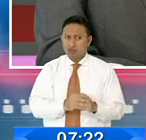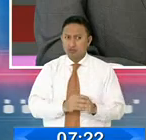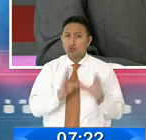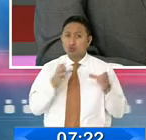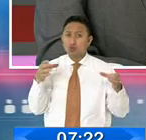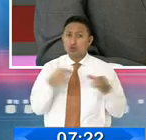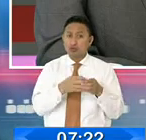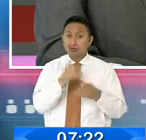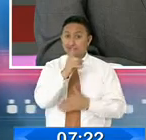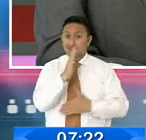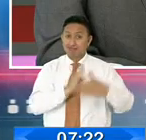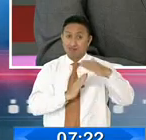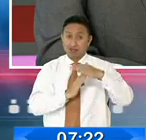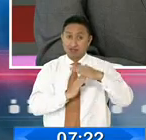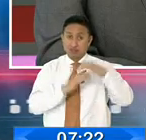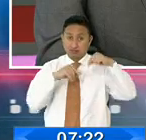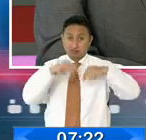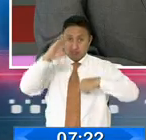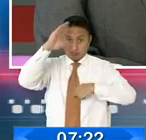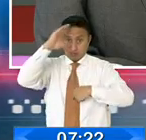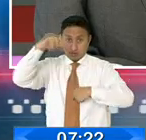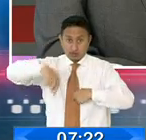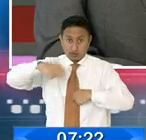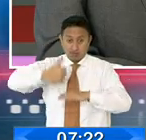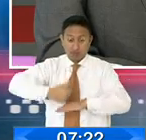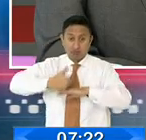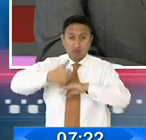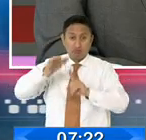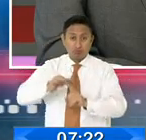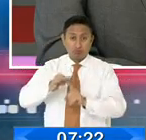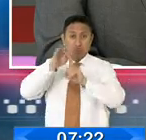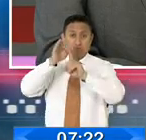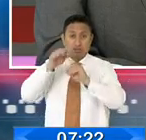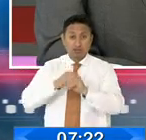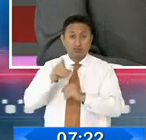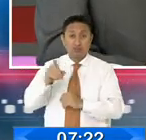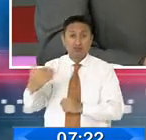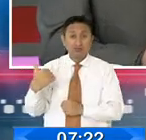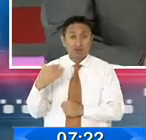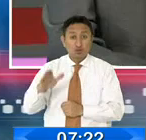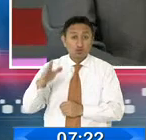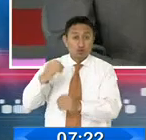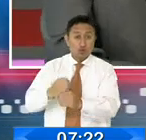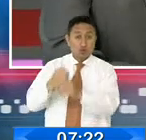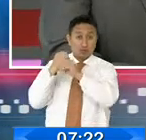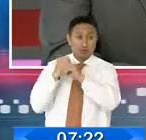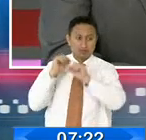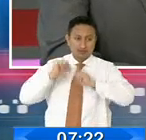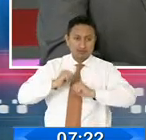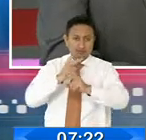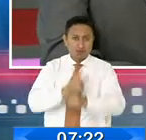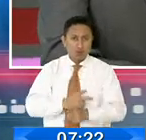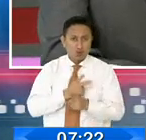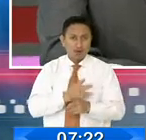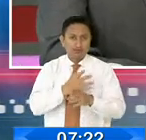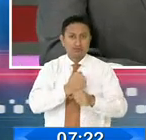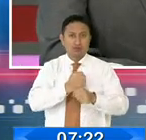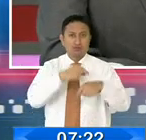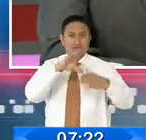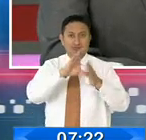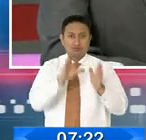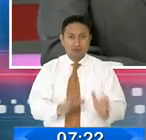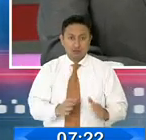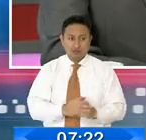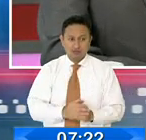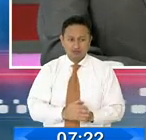pacíficas. La policía es un organismo especializado que tiene el deber para preservar la seguridad ciudadana.